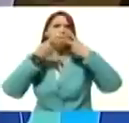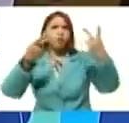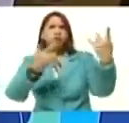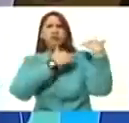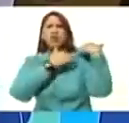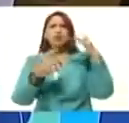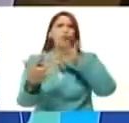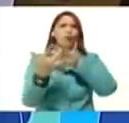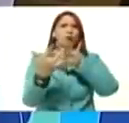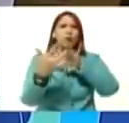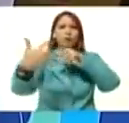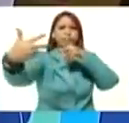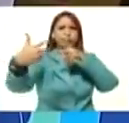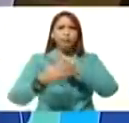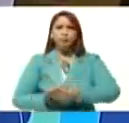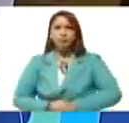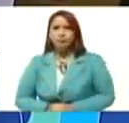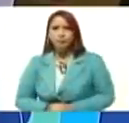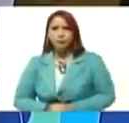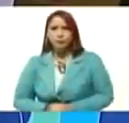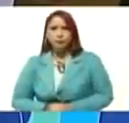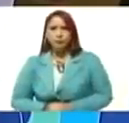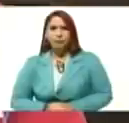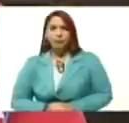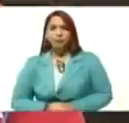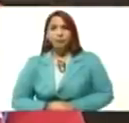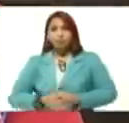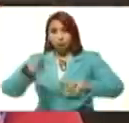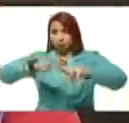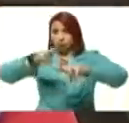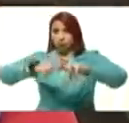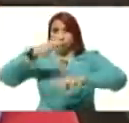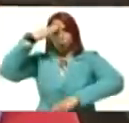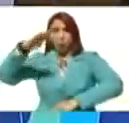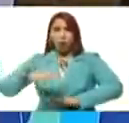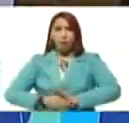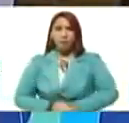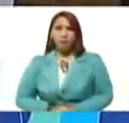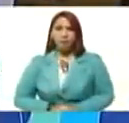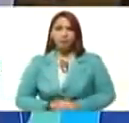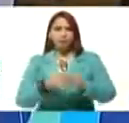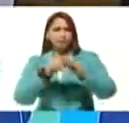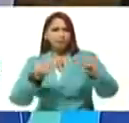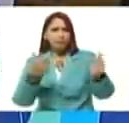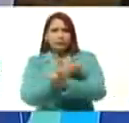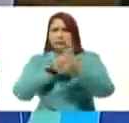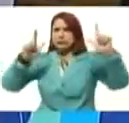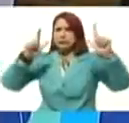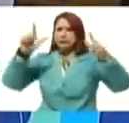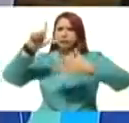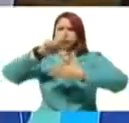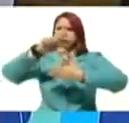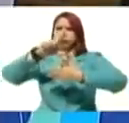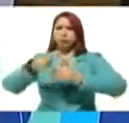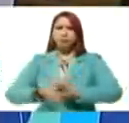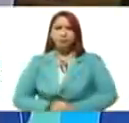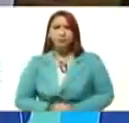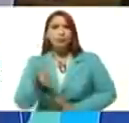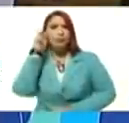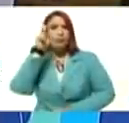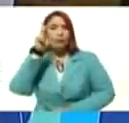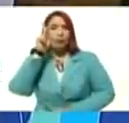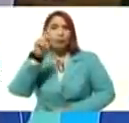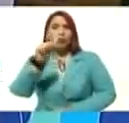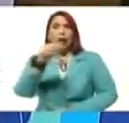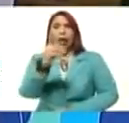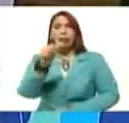conectado por videoconferencia, desde La Habana, Cuba, Territorio Libre de América. Profesor Adán